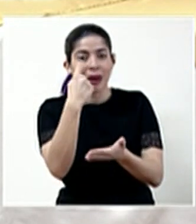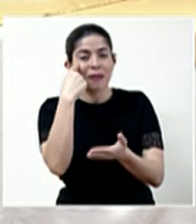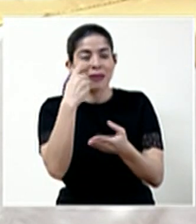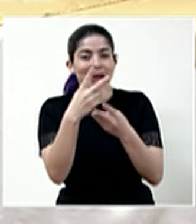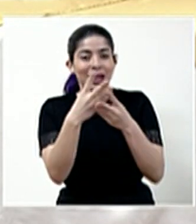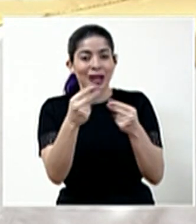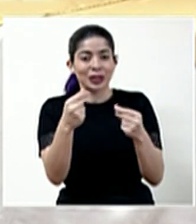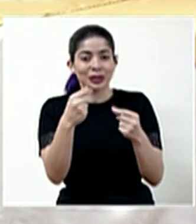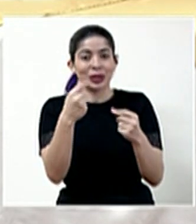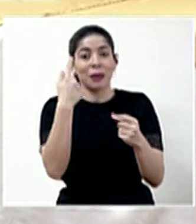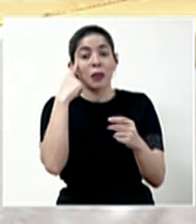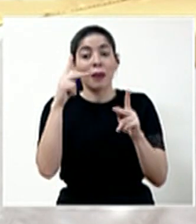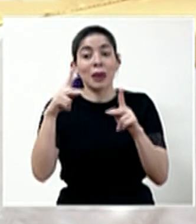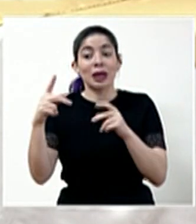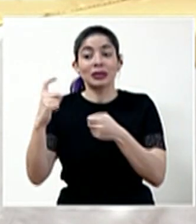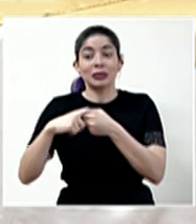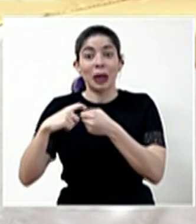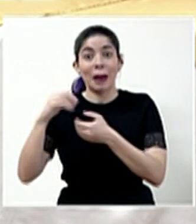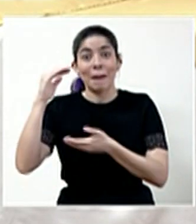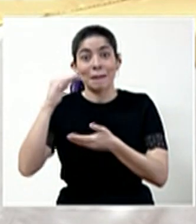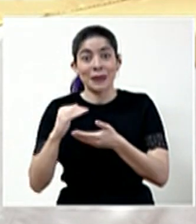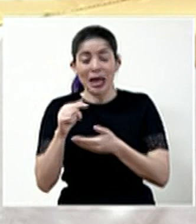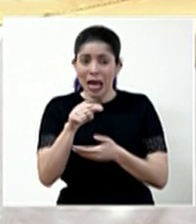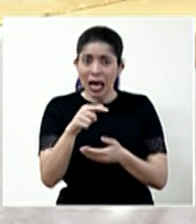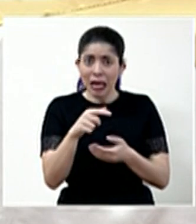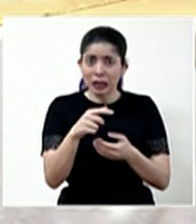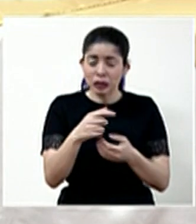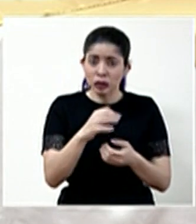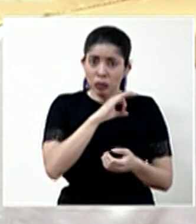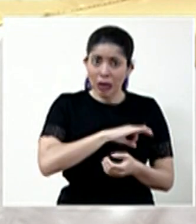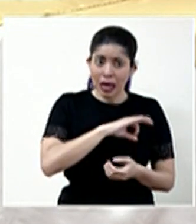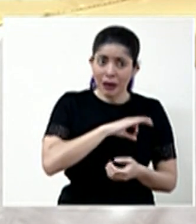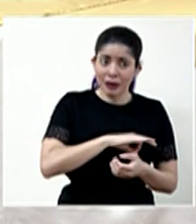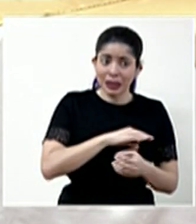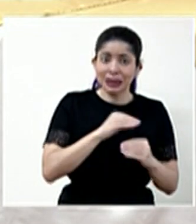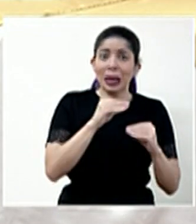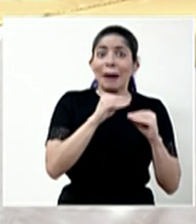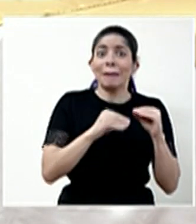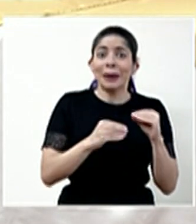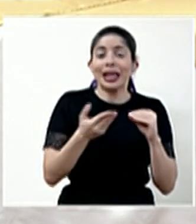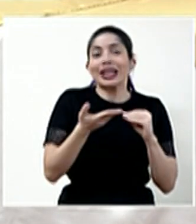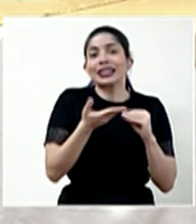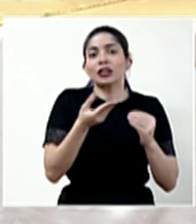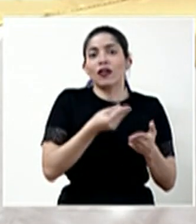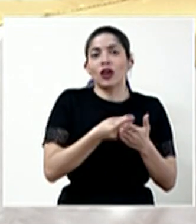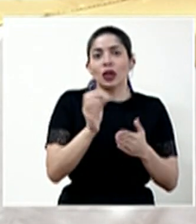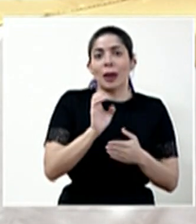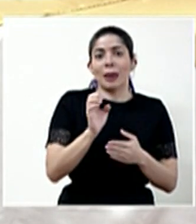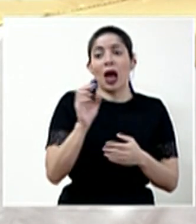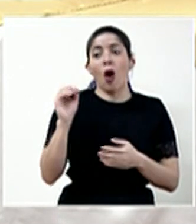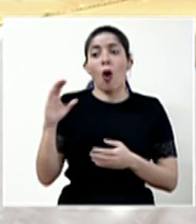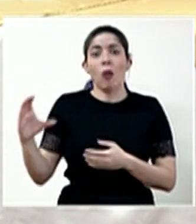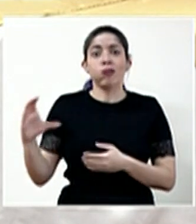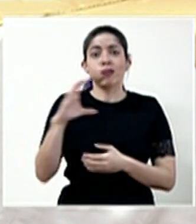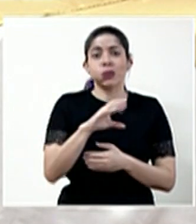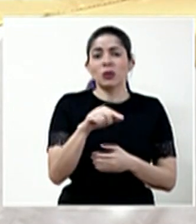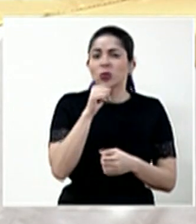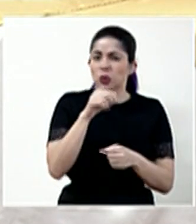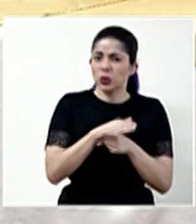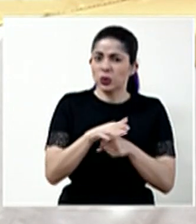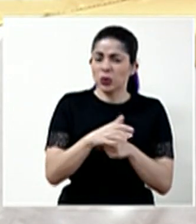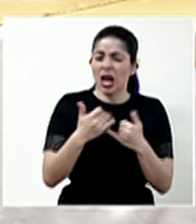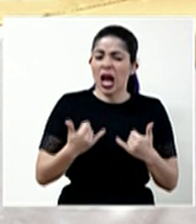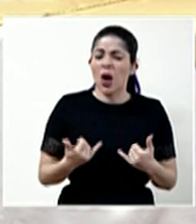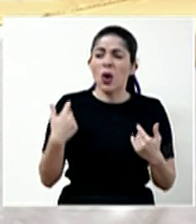ingresos por menos afiliaciones, ¿cubre al menos lo que han invertido del fondo de emergencias o es insuficiente? ¿A hoy